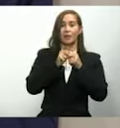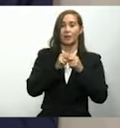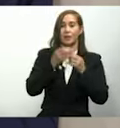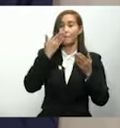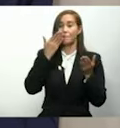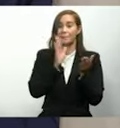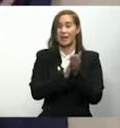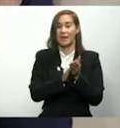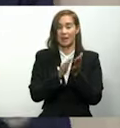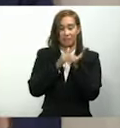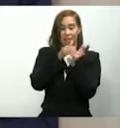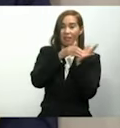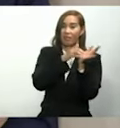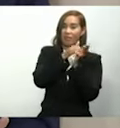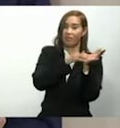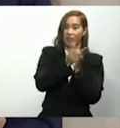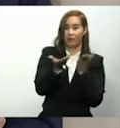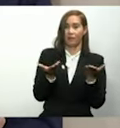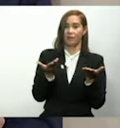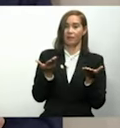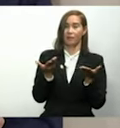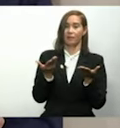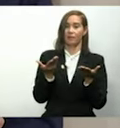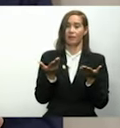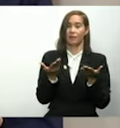competitiva y que tampoco es confiable.